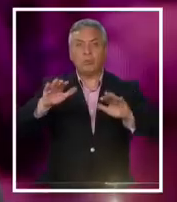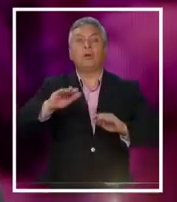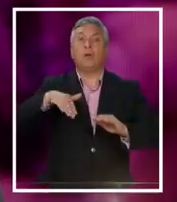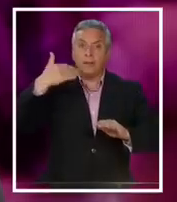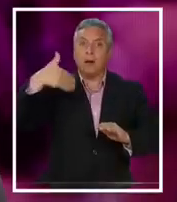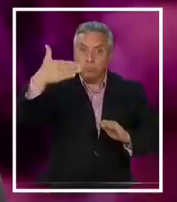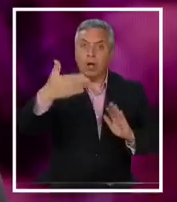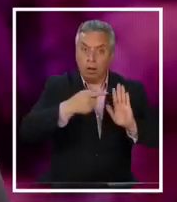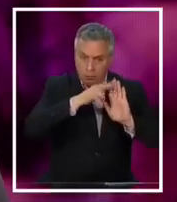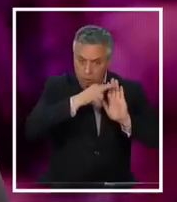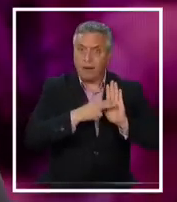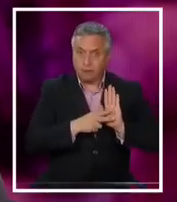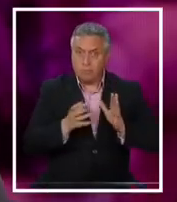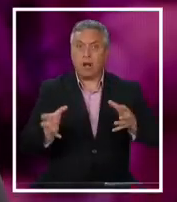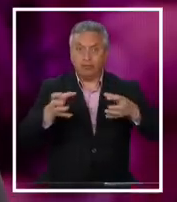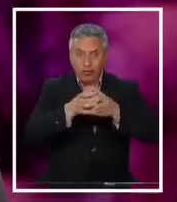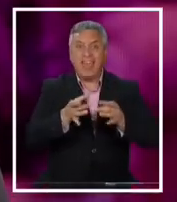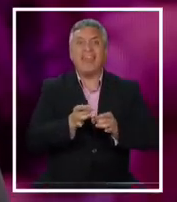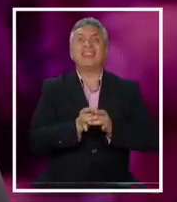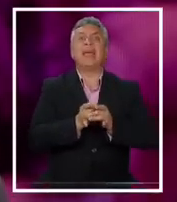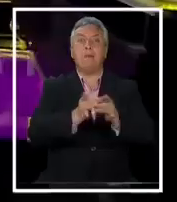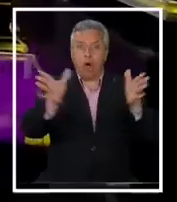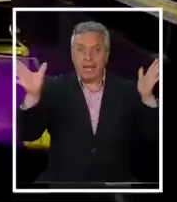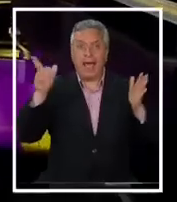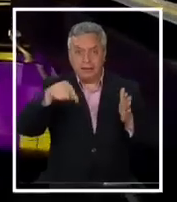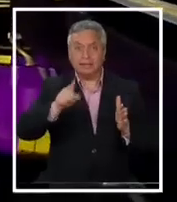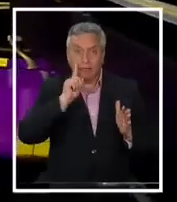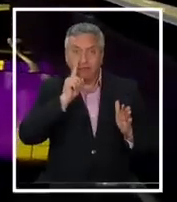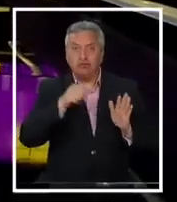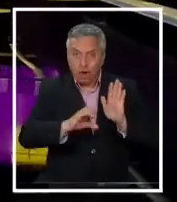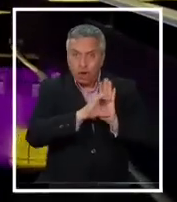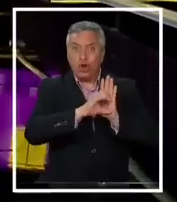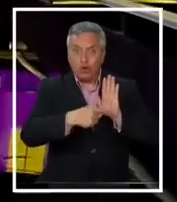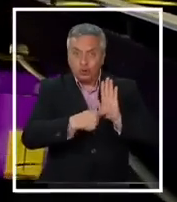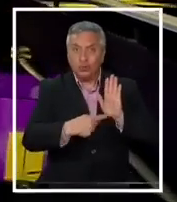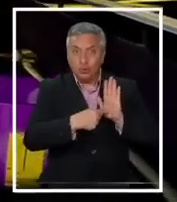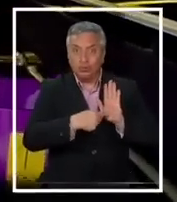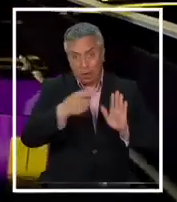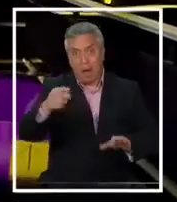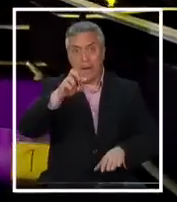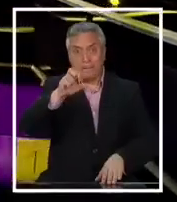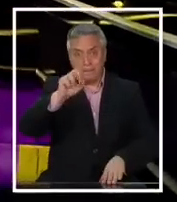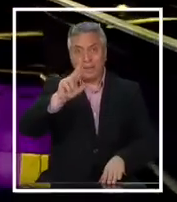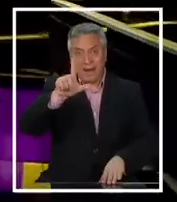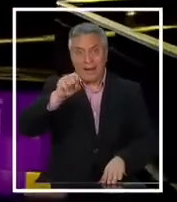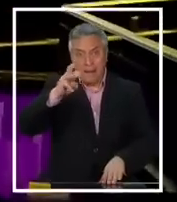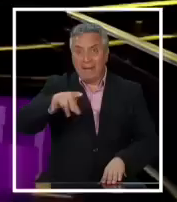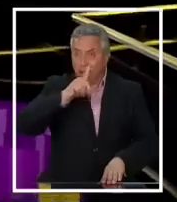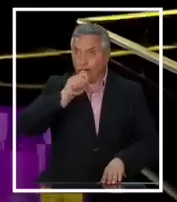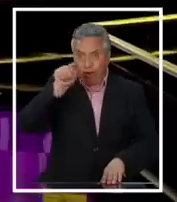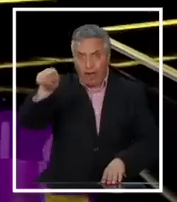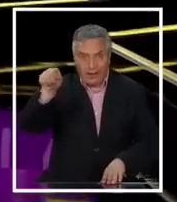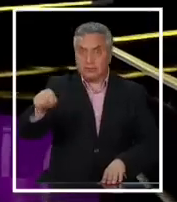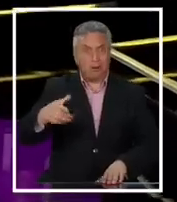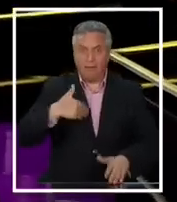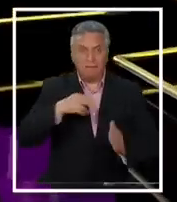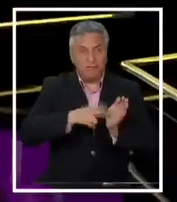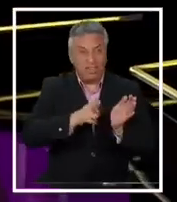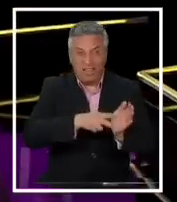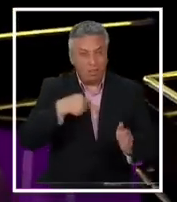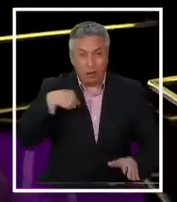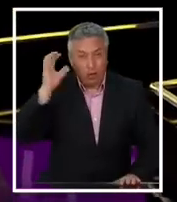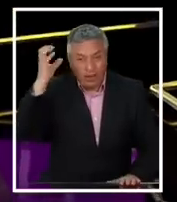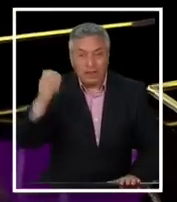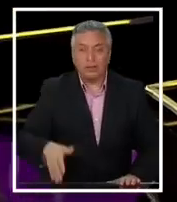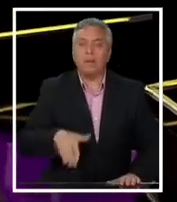duda reformarla por el órgano democrático que establece esta propia constitución, que es el Parlamento. Entonces, yo de verdad no entiendo. Respecto de